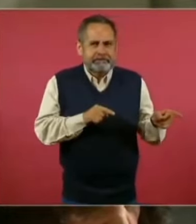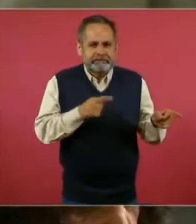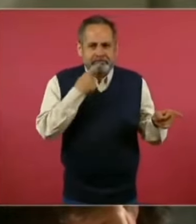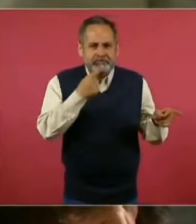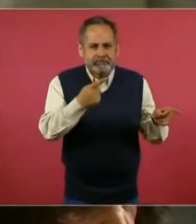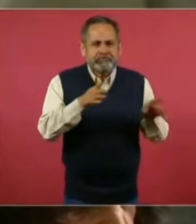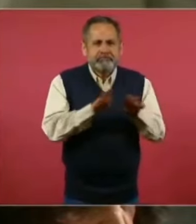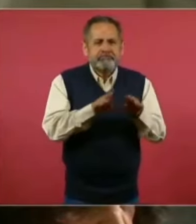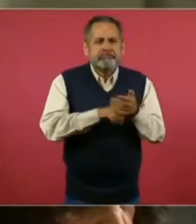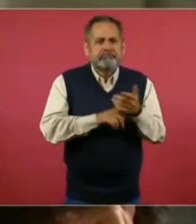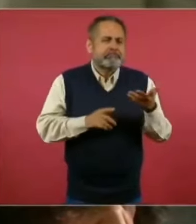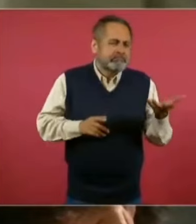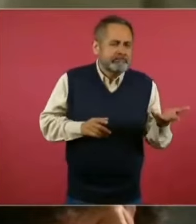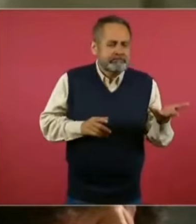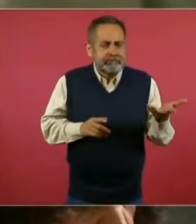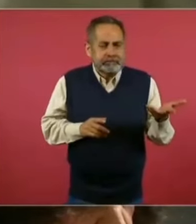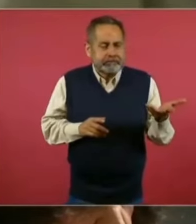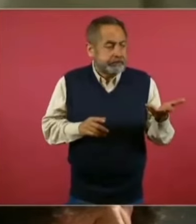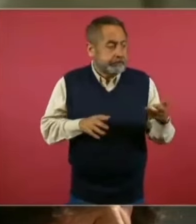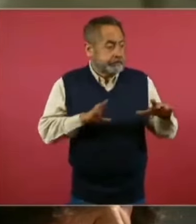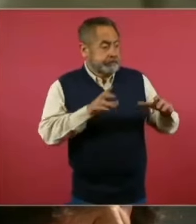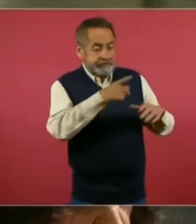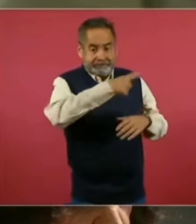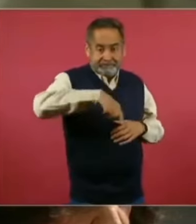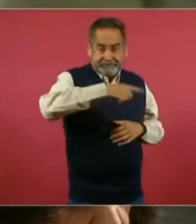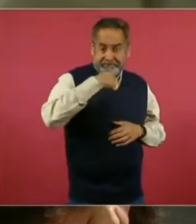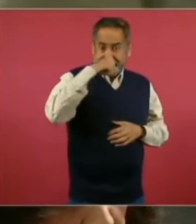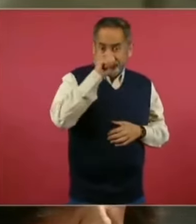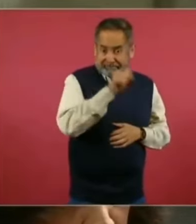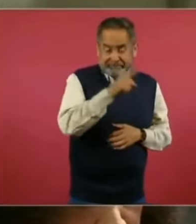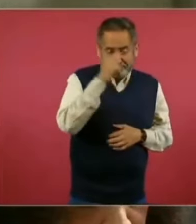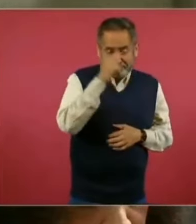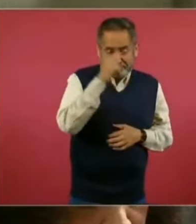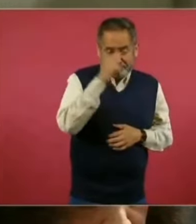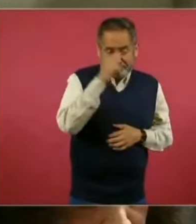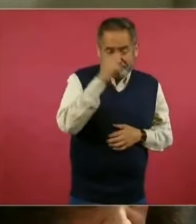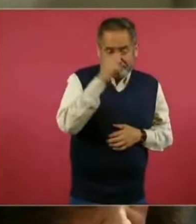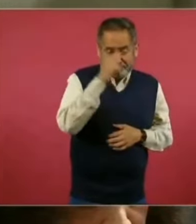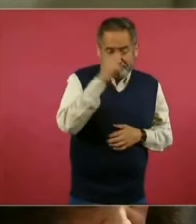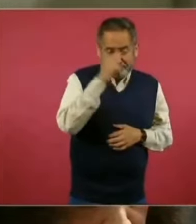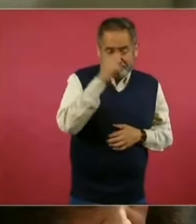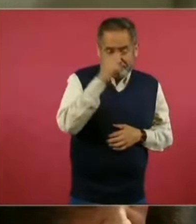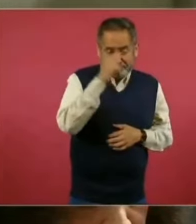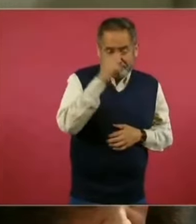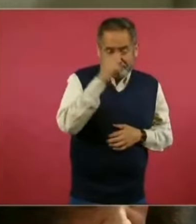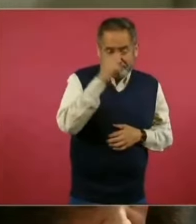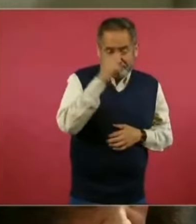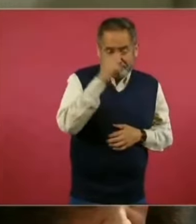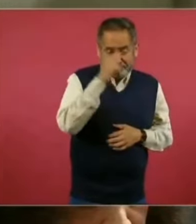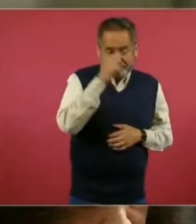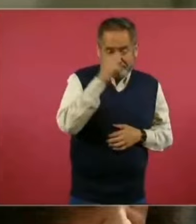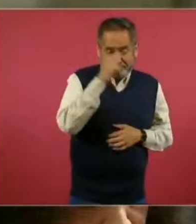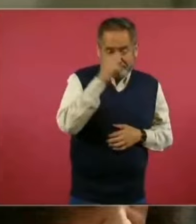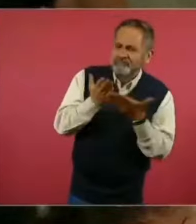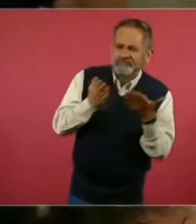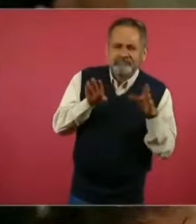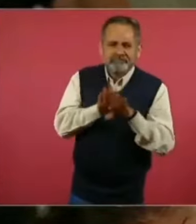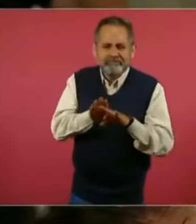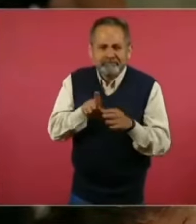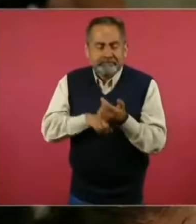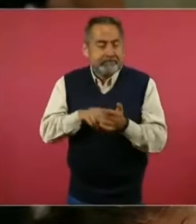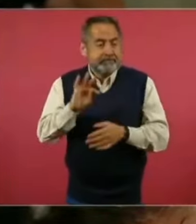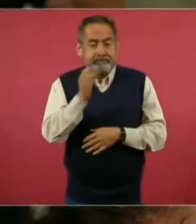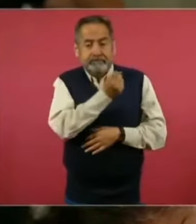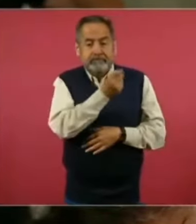sistemáticamente a la reforma judicial y que son los mismos que están promoviendo el paro de labores, que para algunos